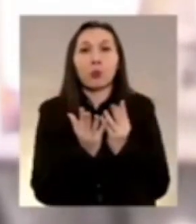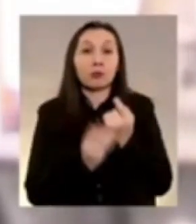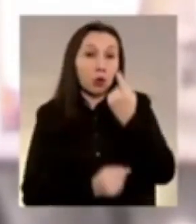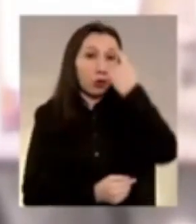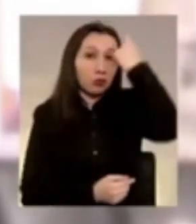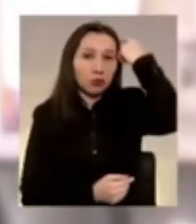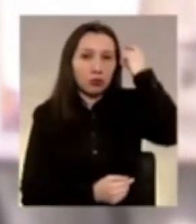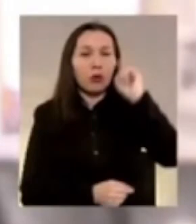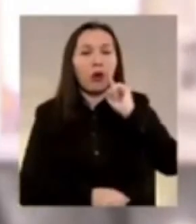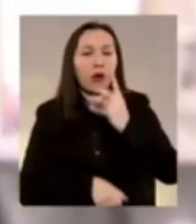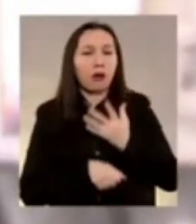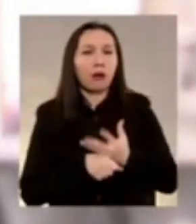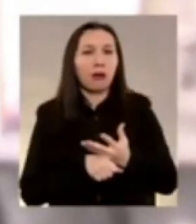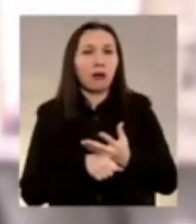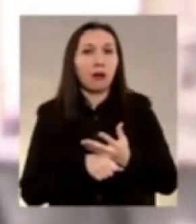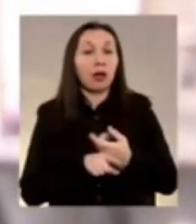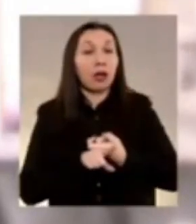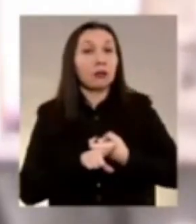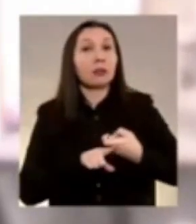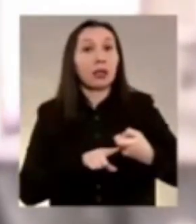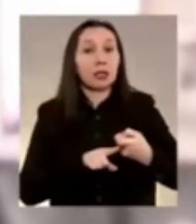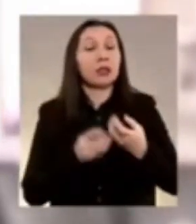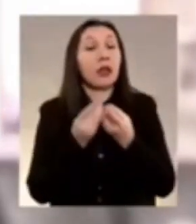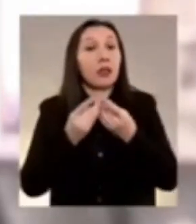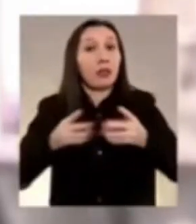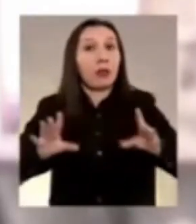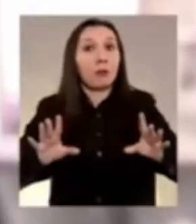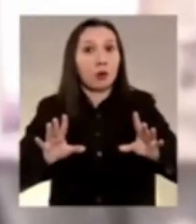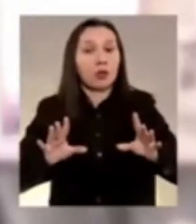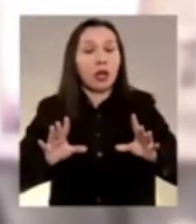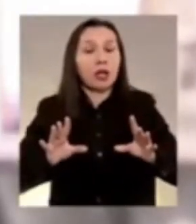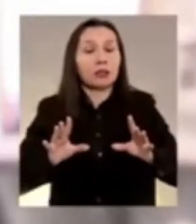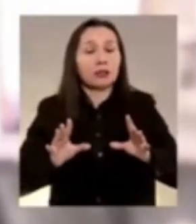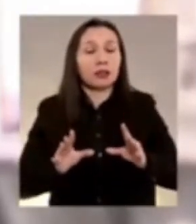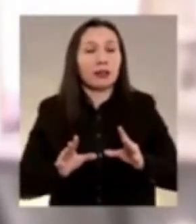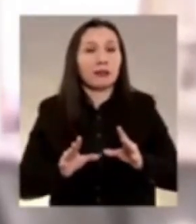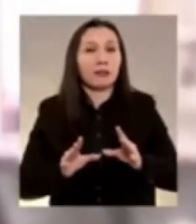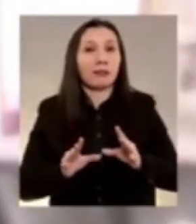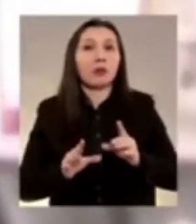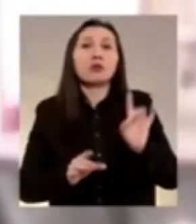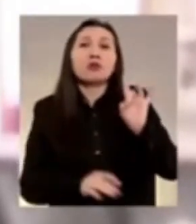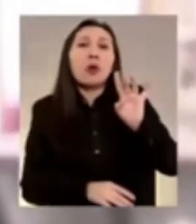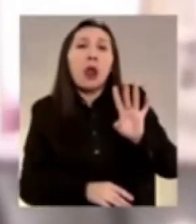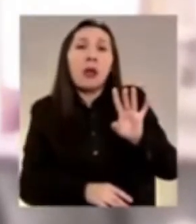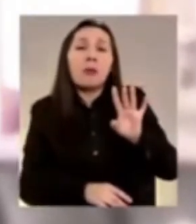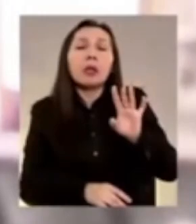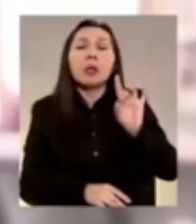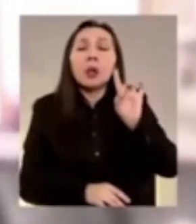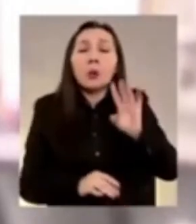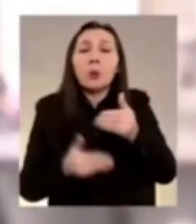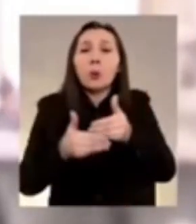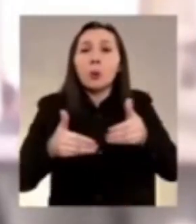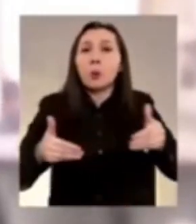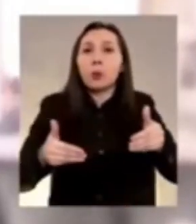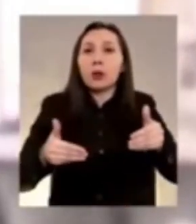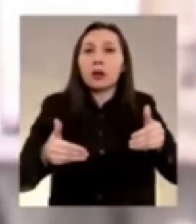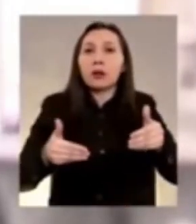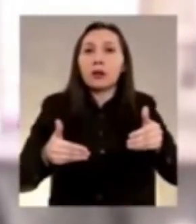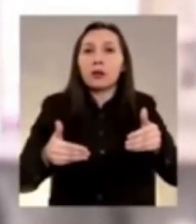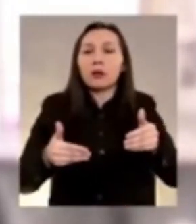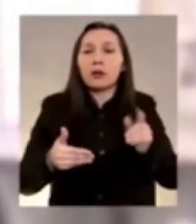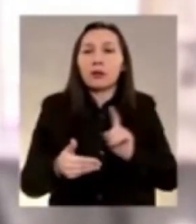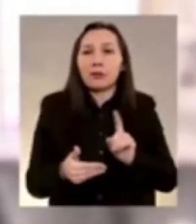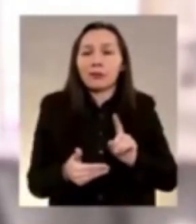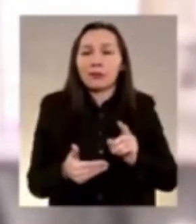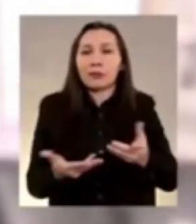conscientes de que las amenazas a la democracia no se limitan ni